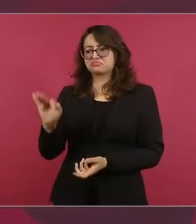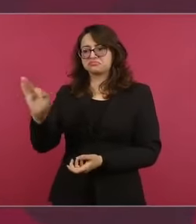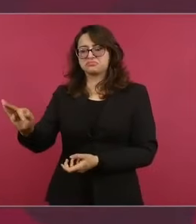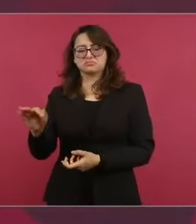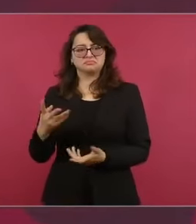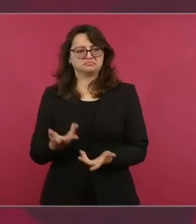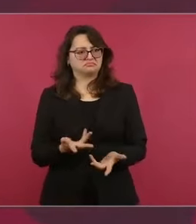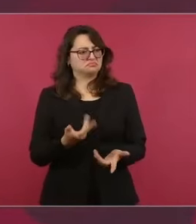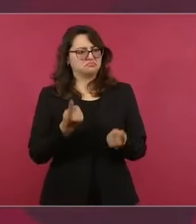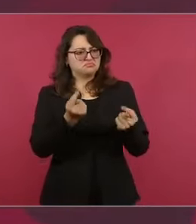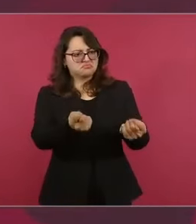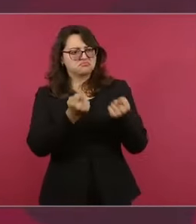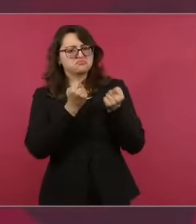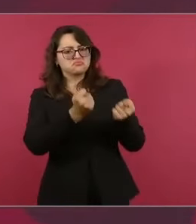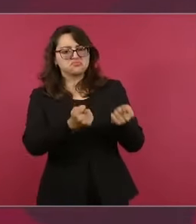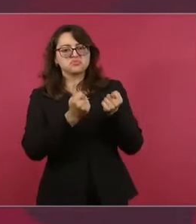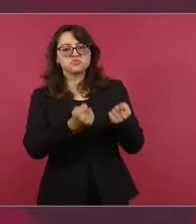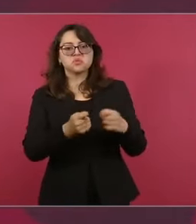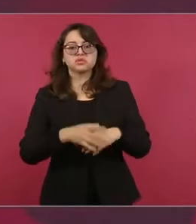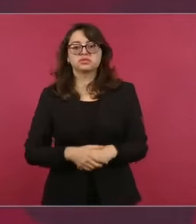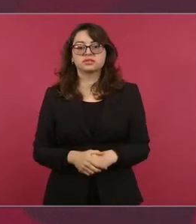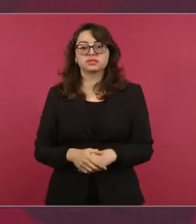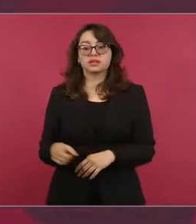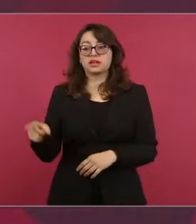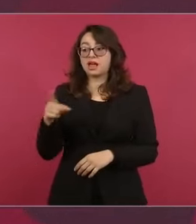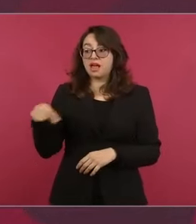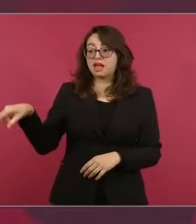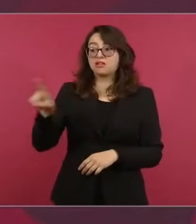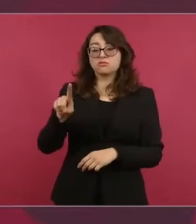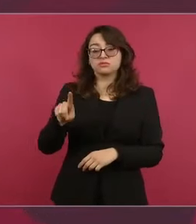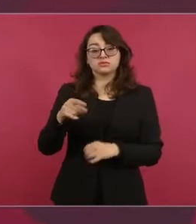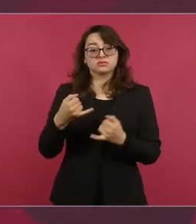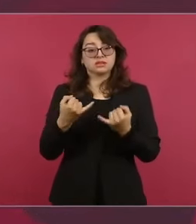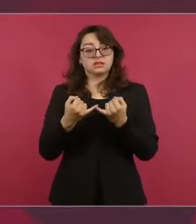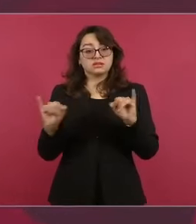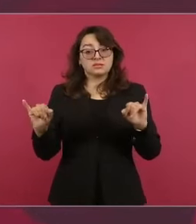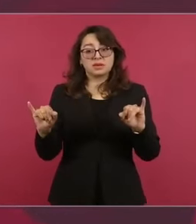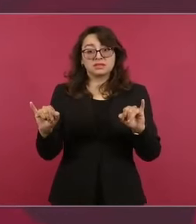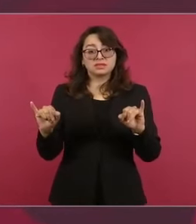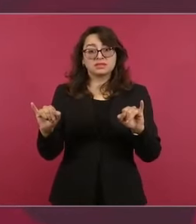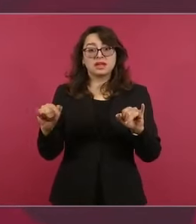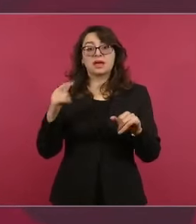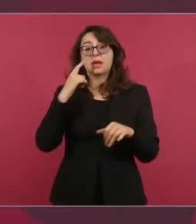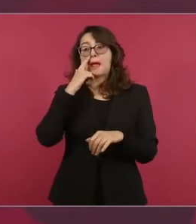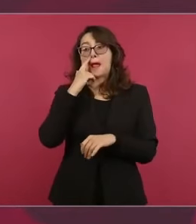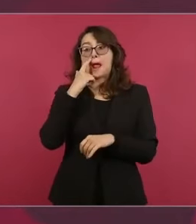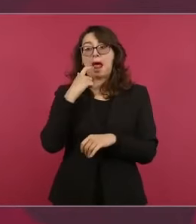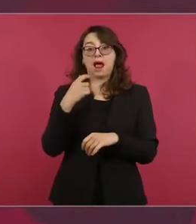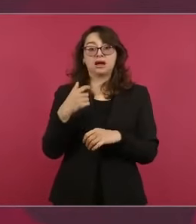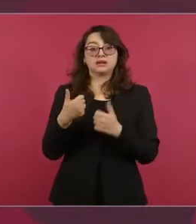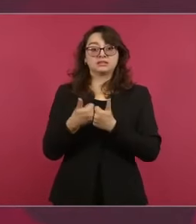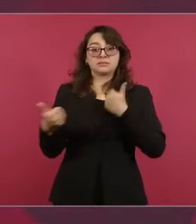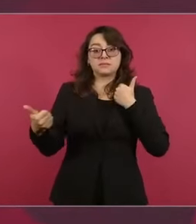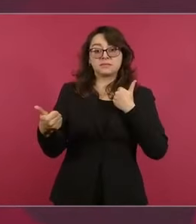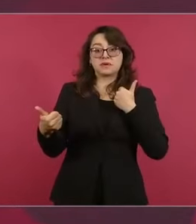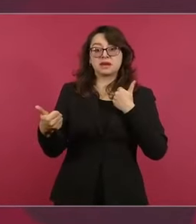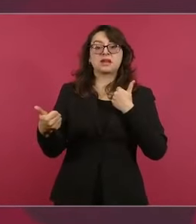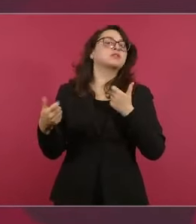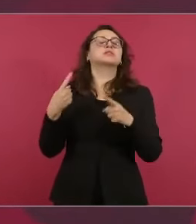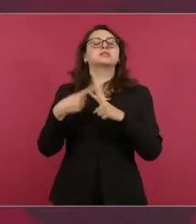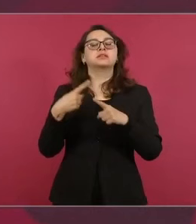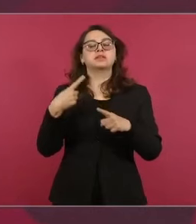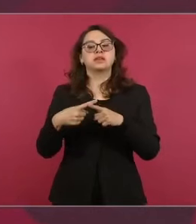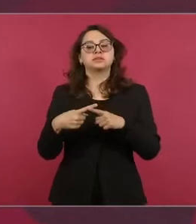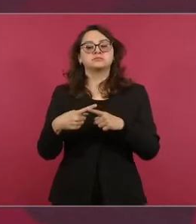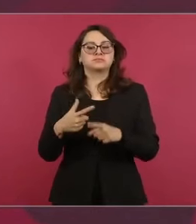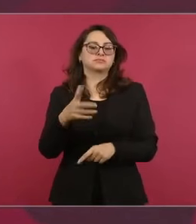pero del pueblo. Ellos están completamente subordinados a la